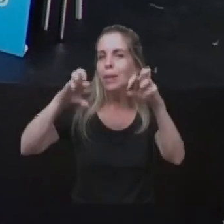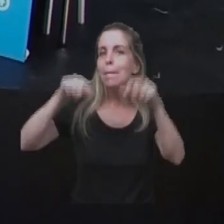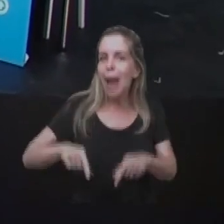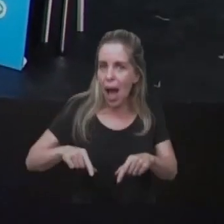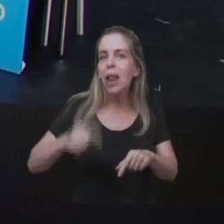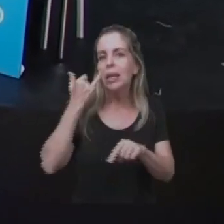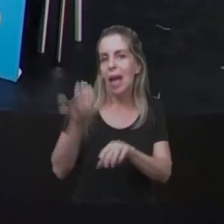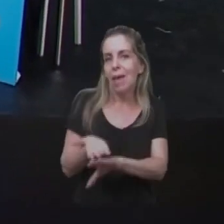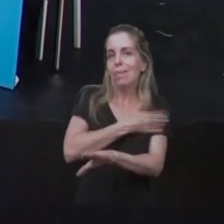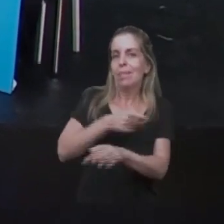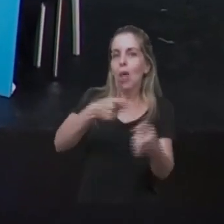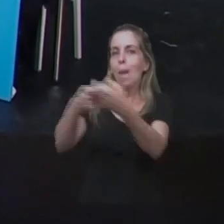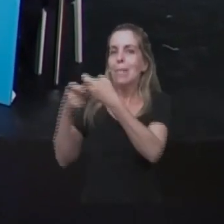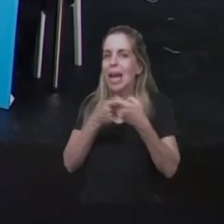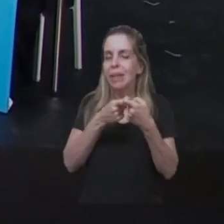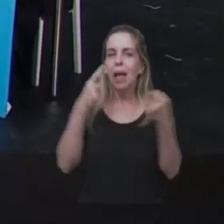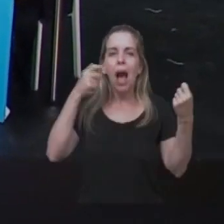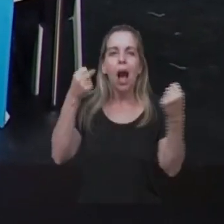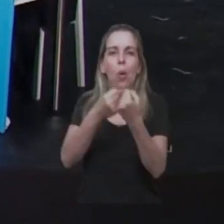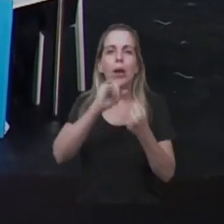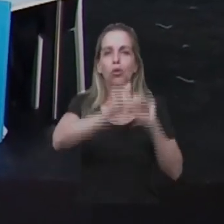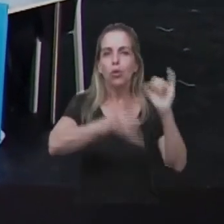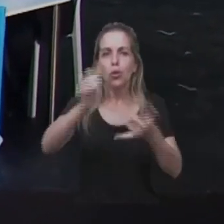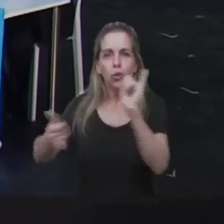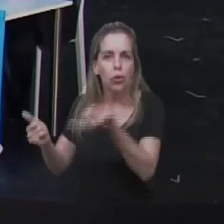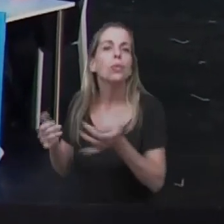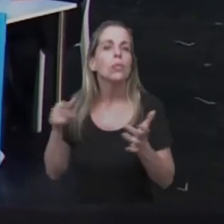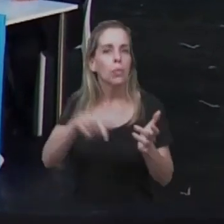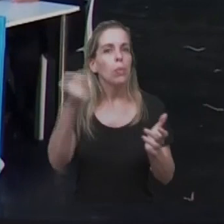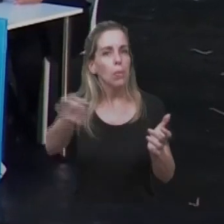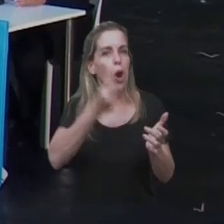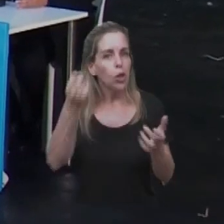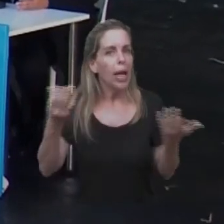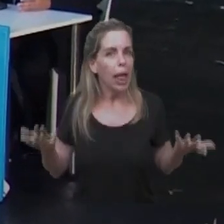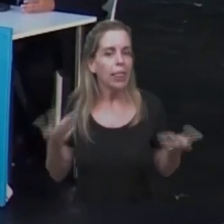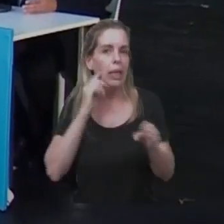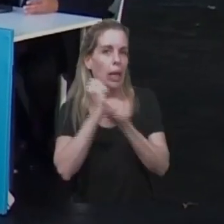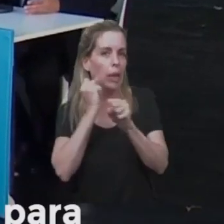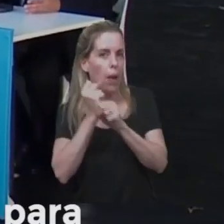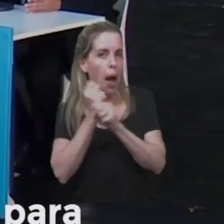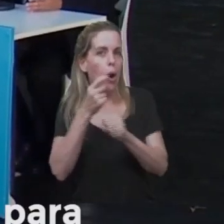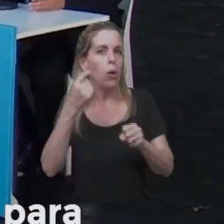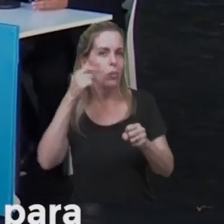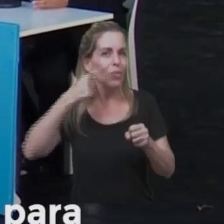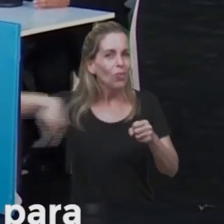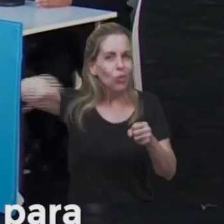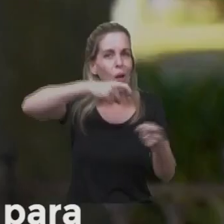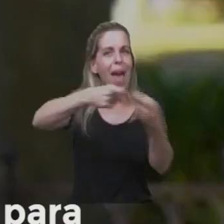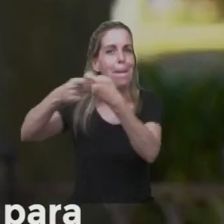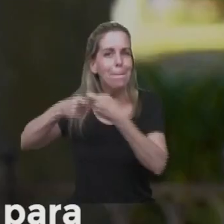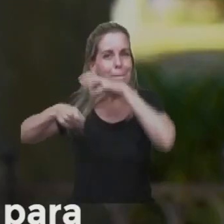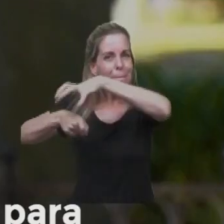acordado, y quiero destacar la tarea con que llevamos adelante con todas las empresas,